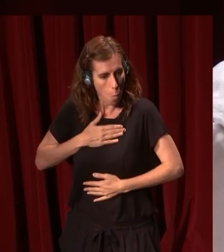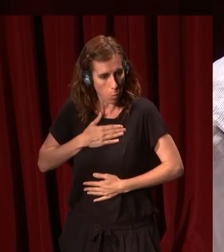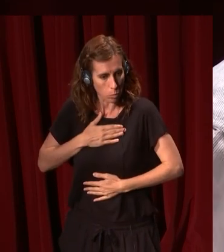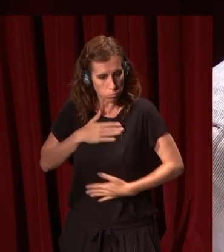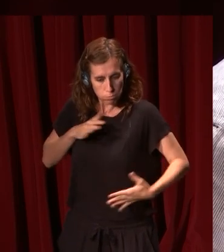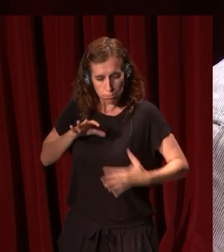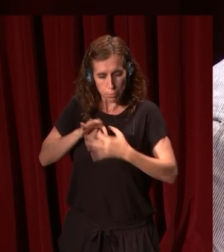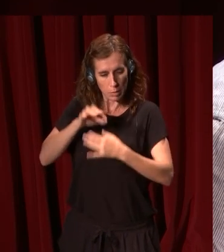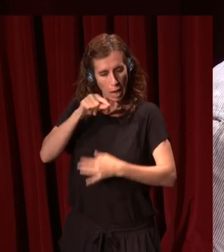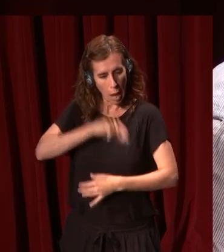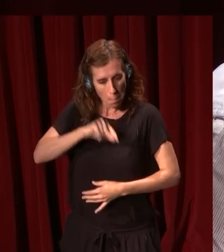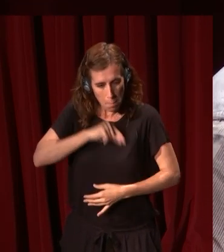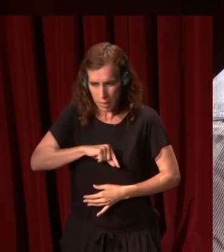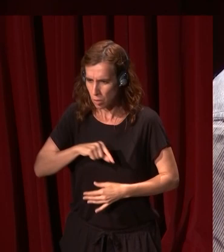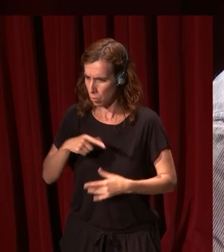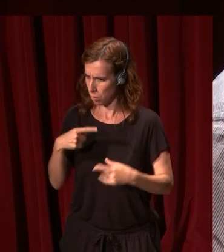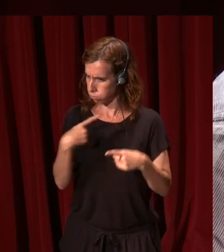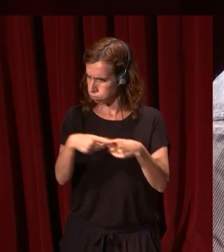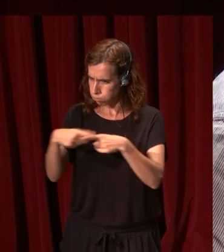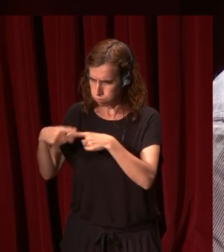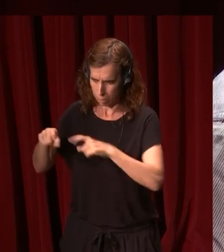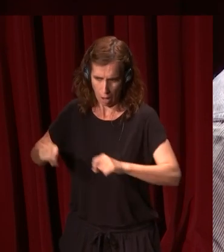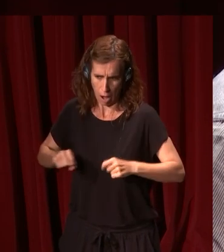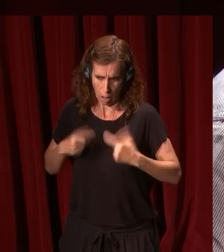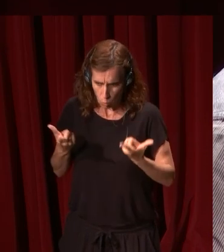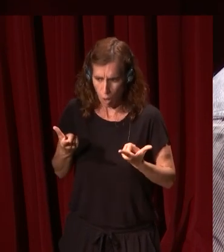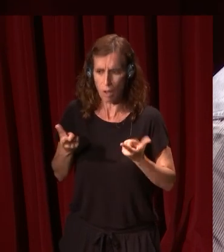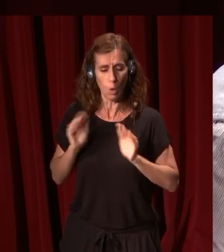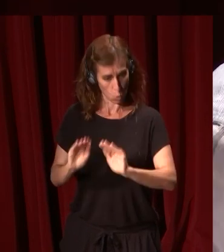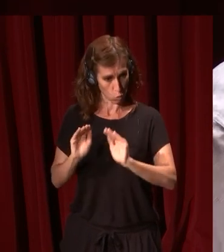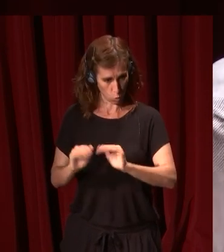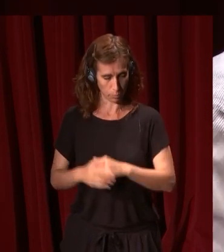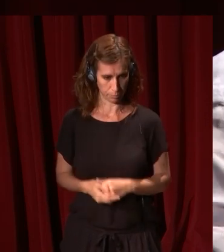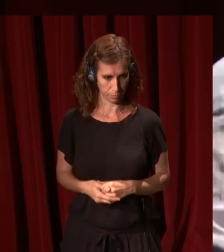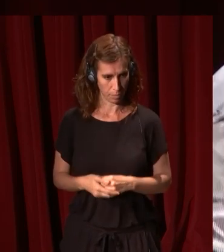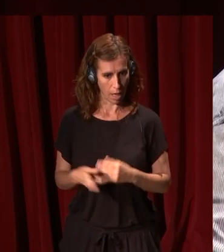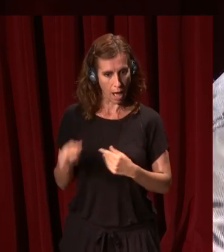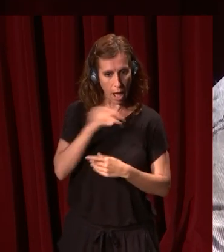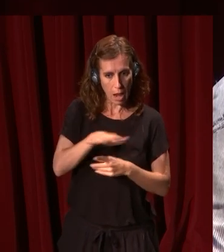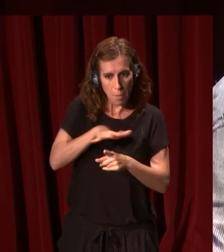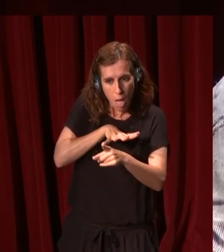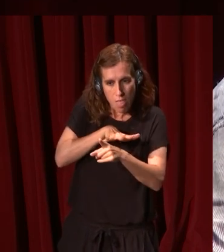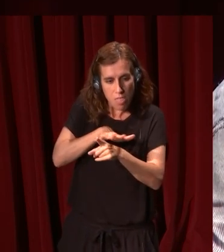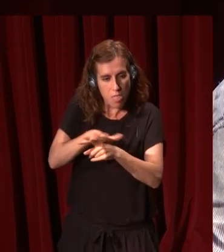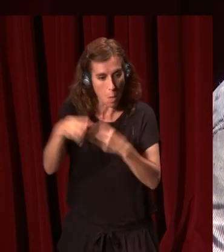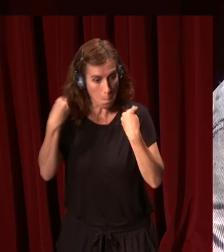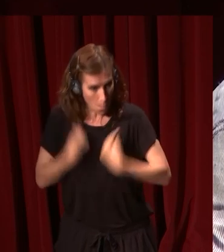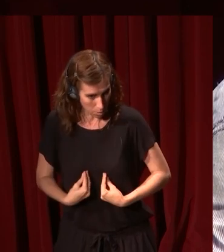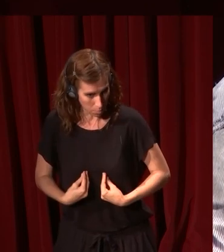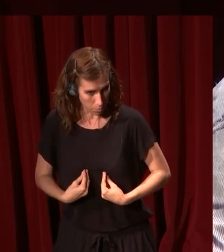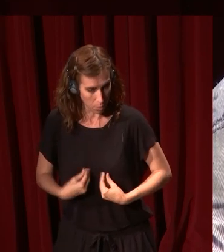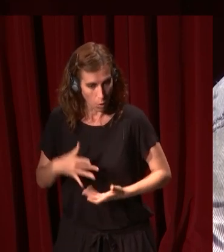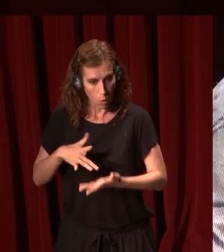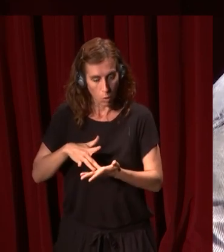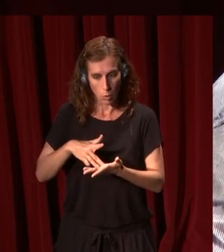espíritu y la naturaleza regionales. Derrámase en ellos liberalmente, a la vez que se deja penetrar por los mismos. Se apodera al fin del